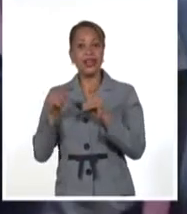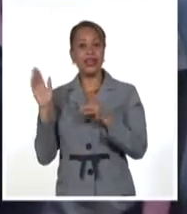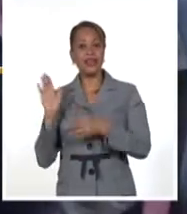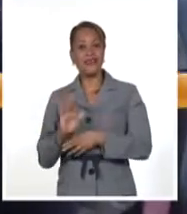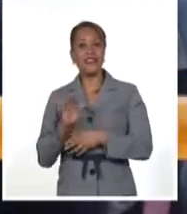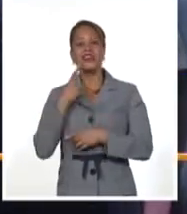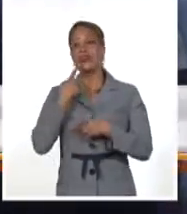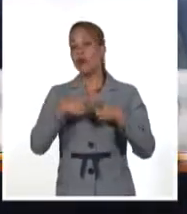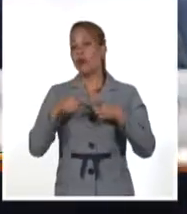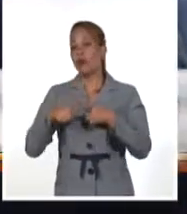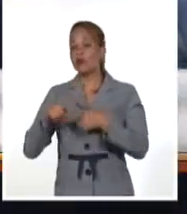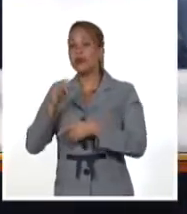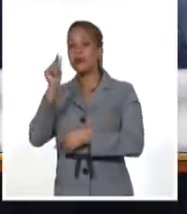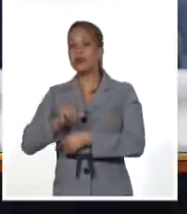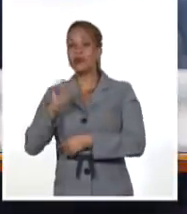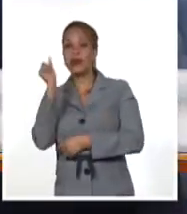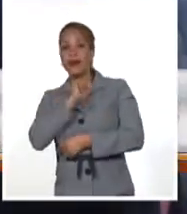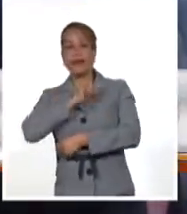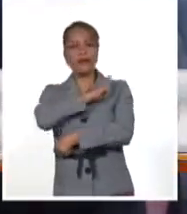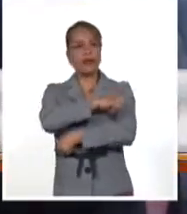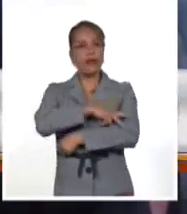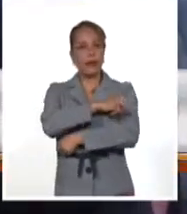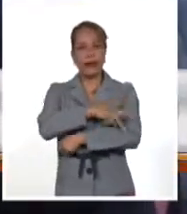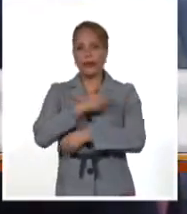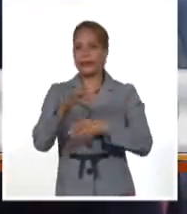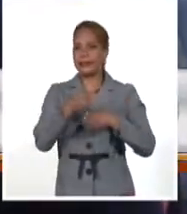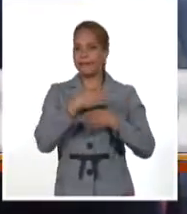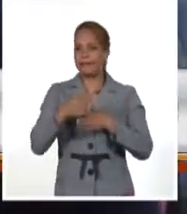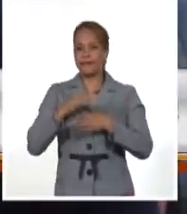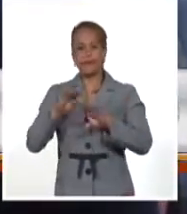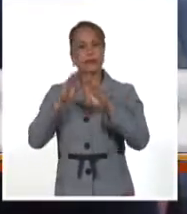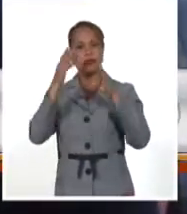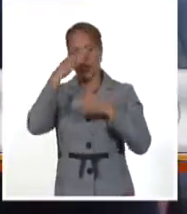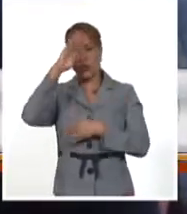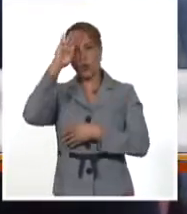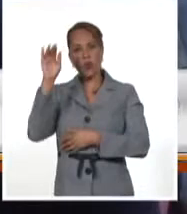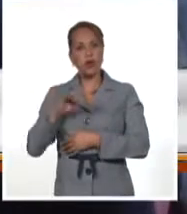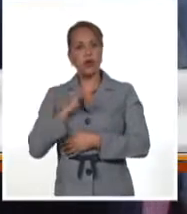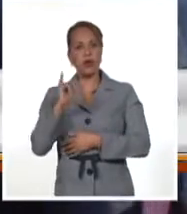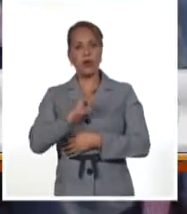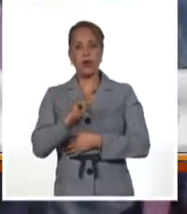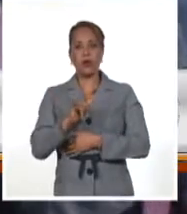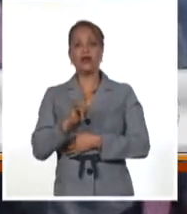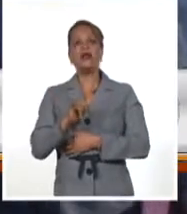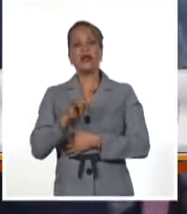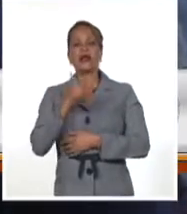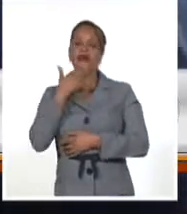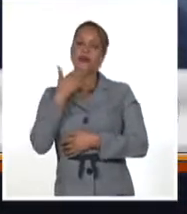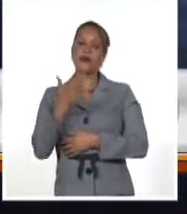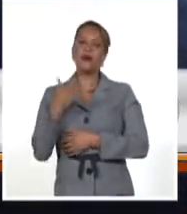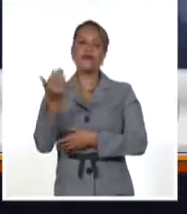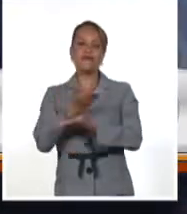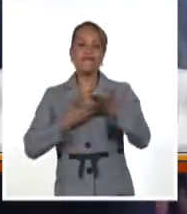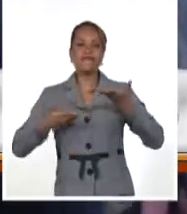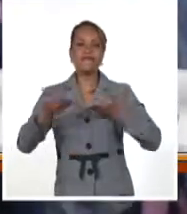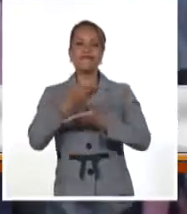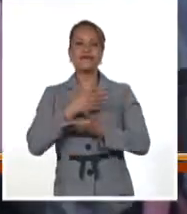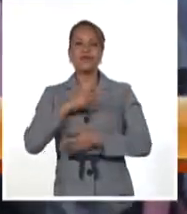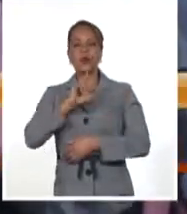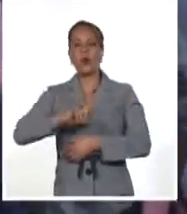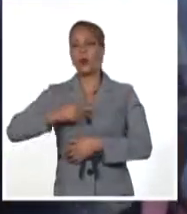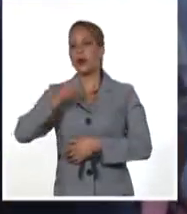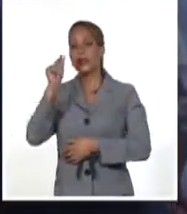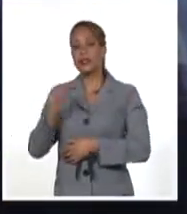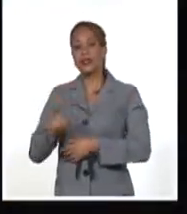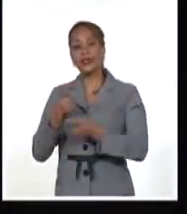del mundo y de Cuba es un privilegio y poder compartir con todos estos artistas, todos estos